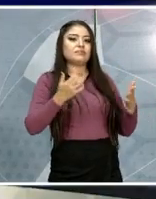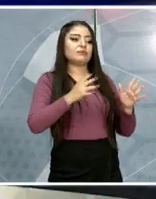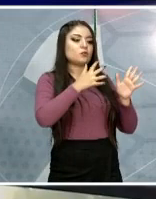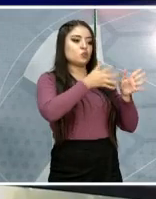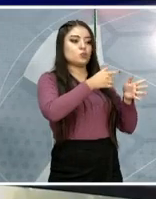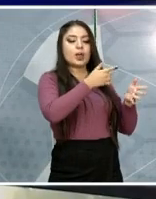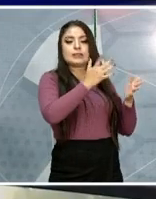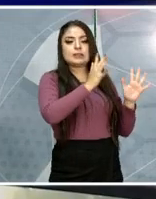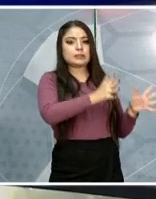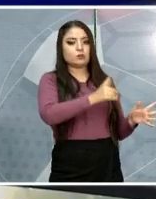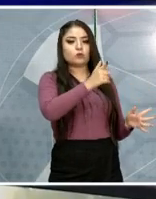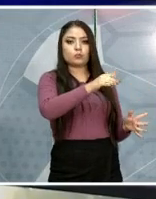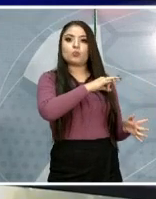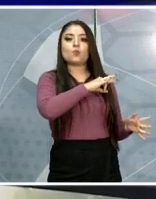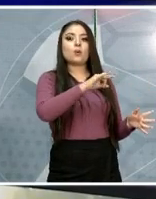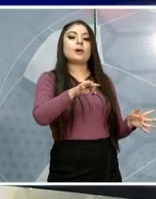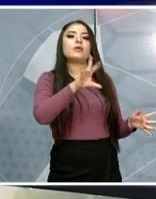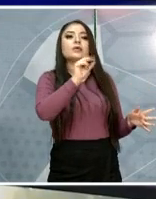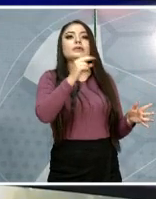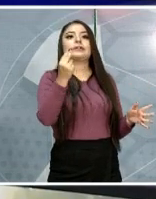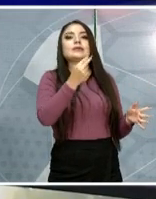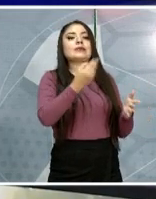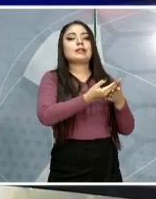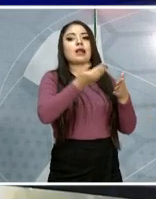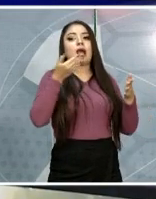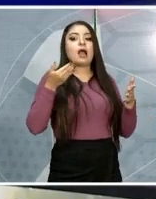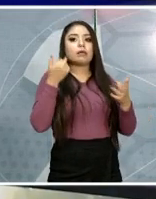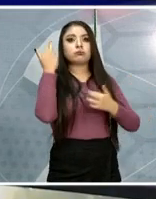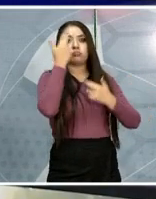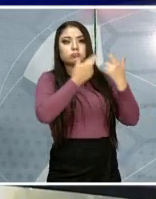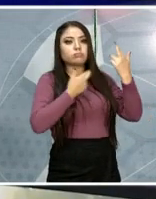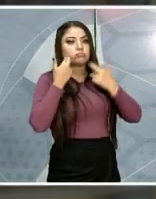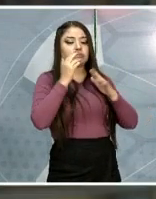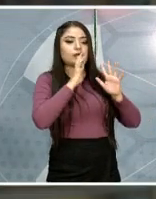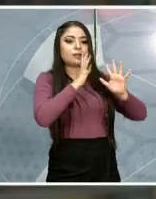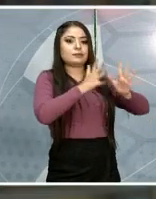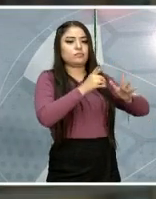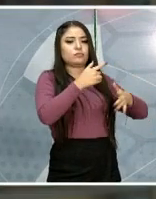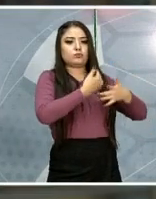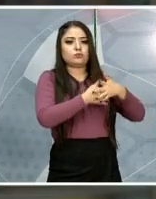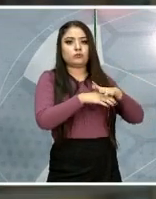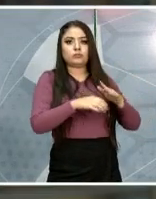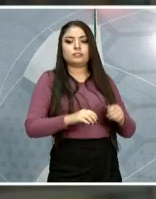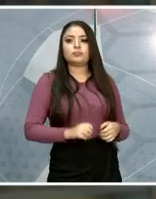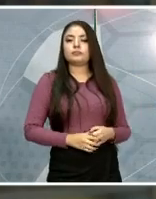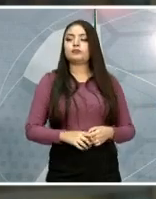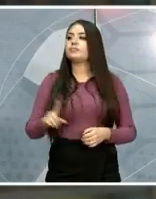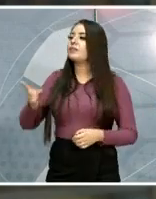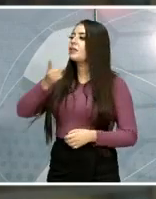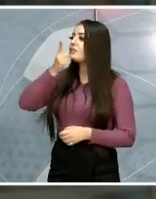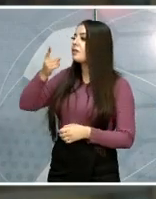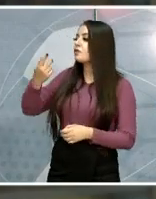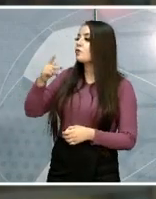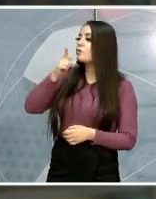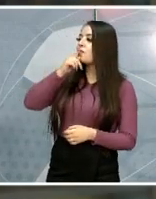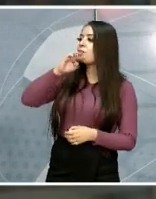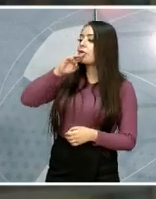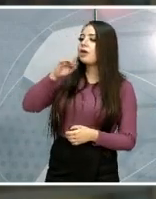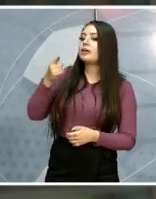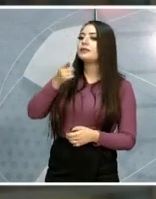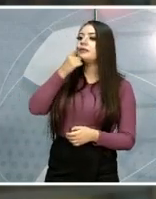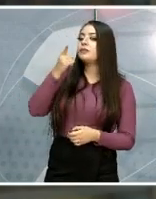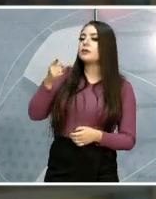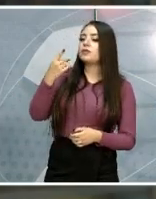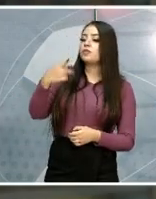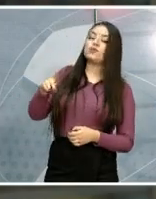o sea, sin hacer casting ni nada. ¿Qué te dicen tus papás de que vas a ser una modelo